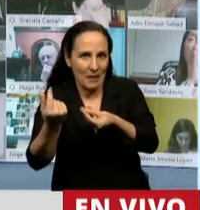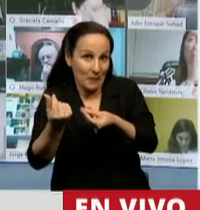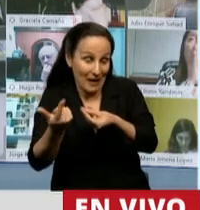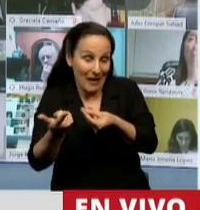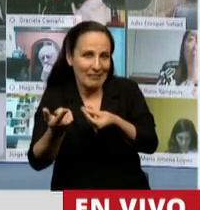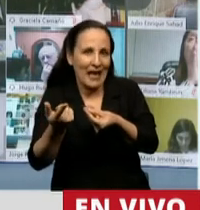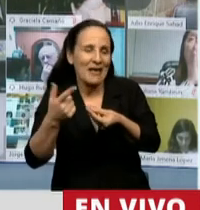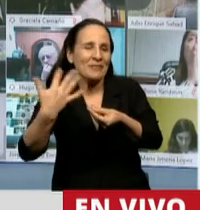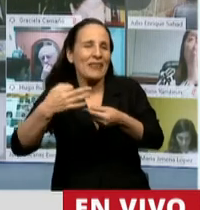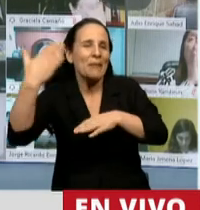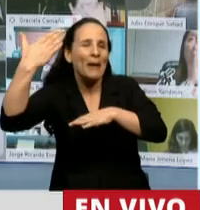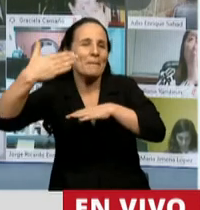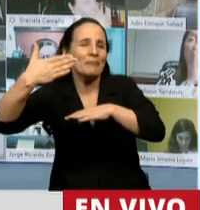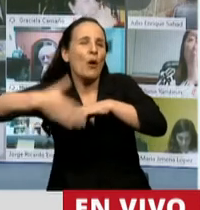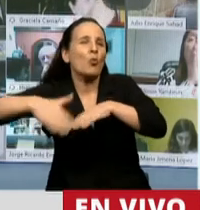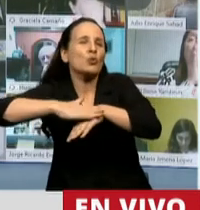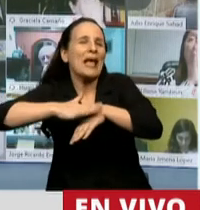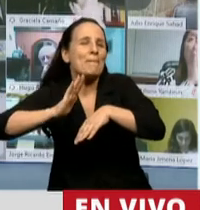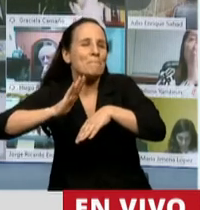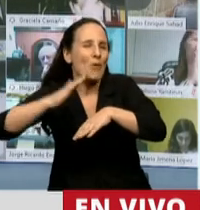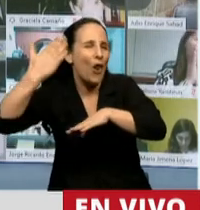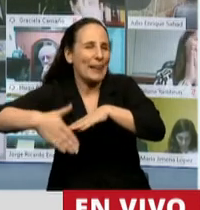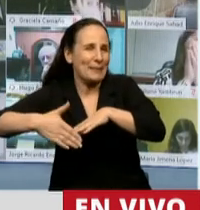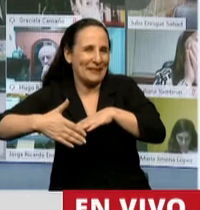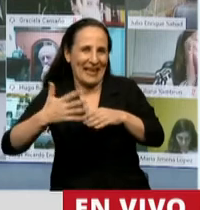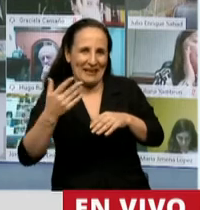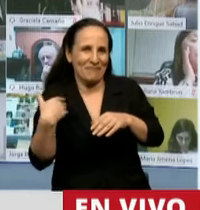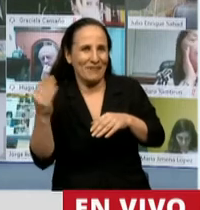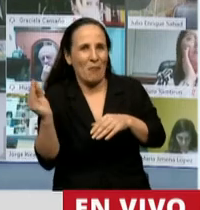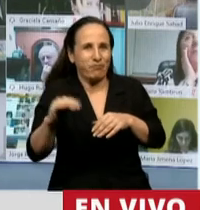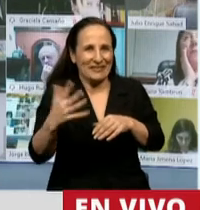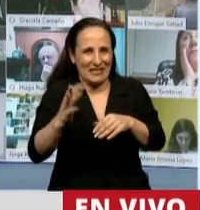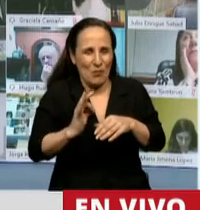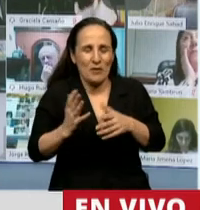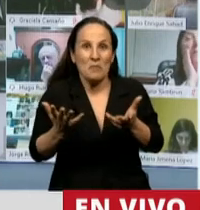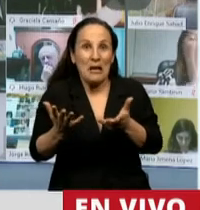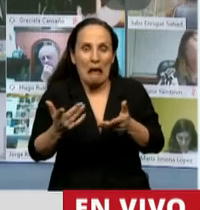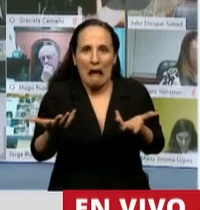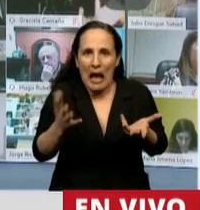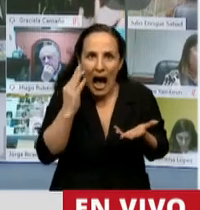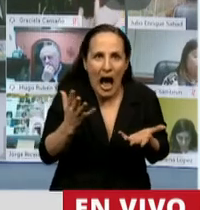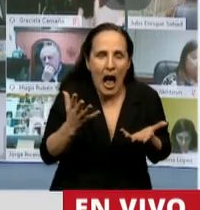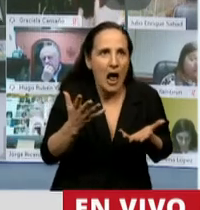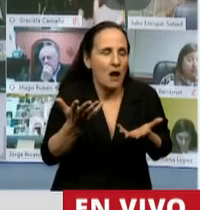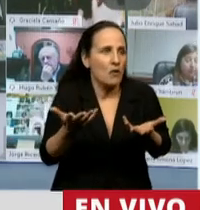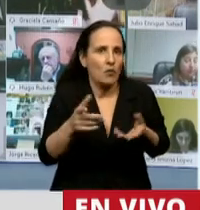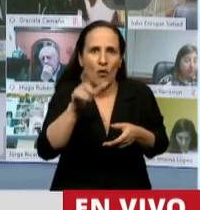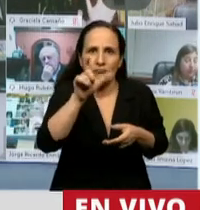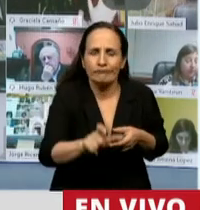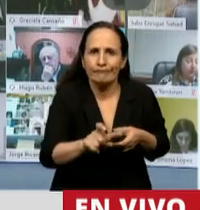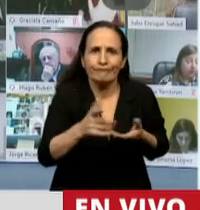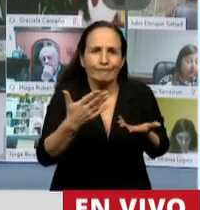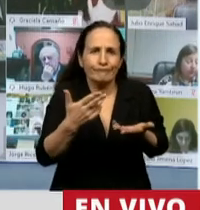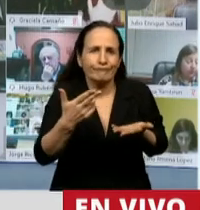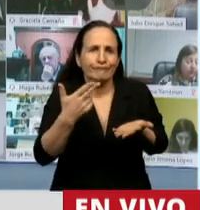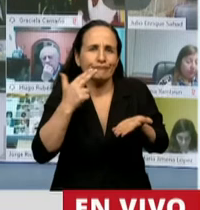ponemos un plazo límite a alguien que haya cometido alguna